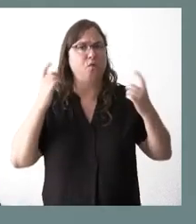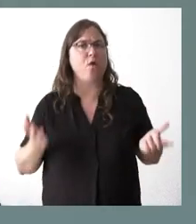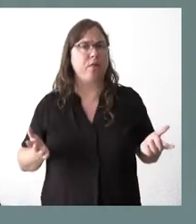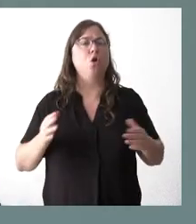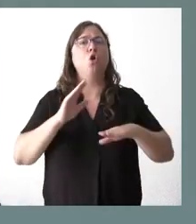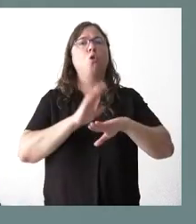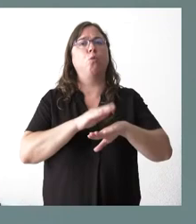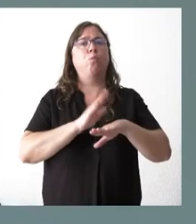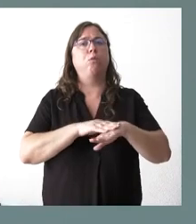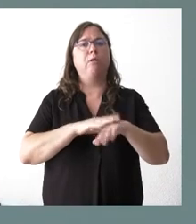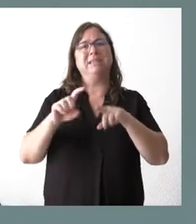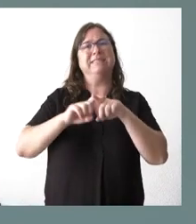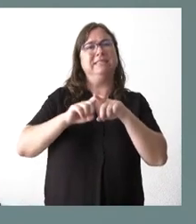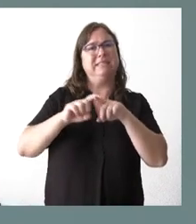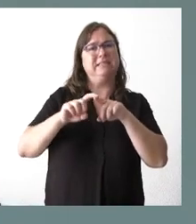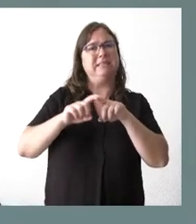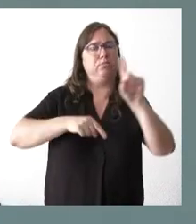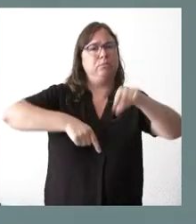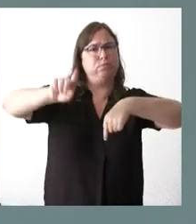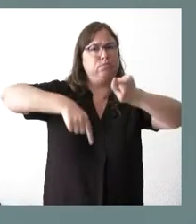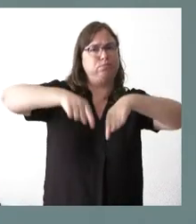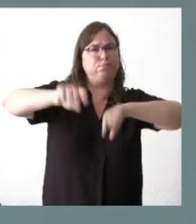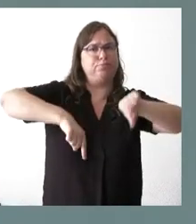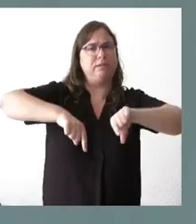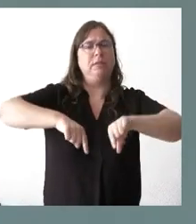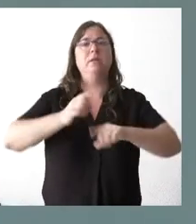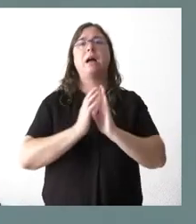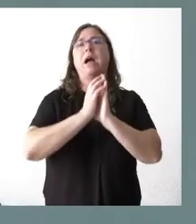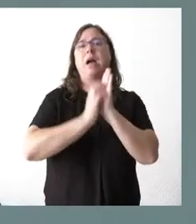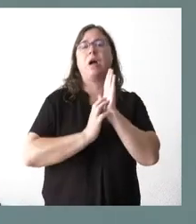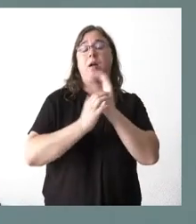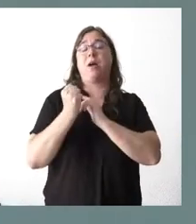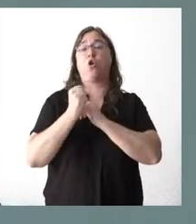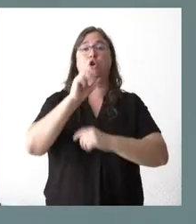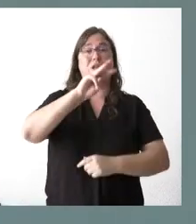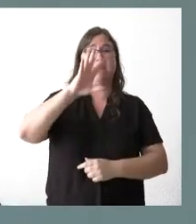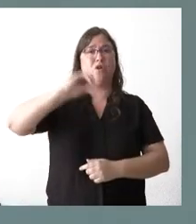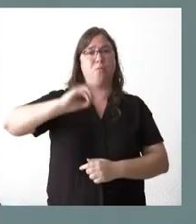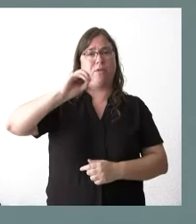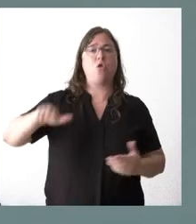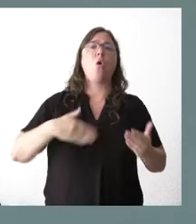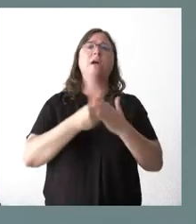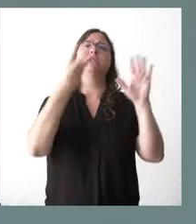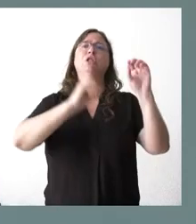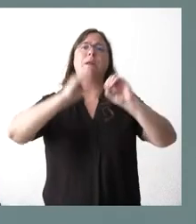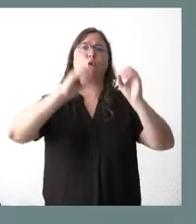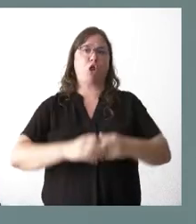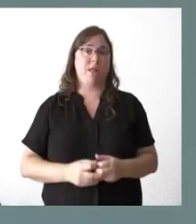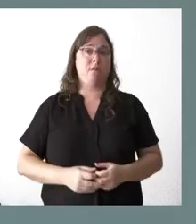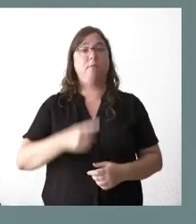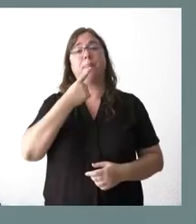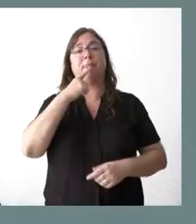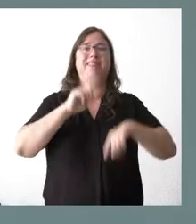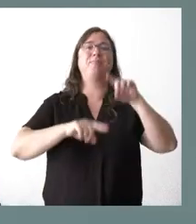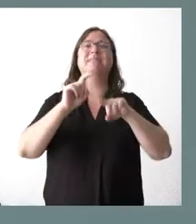de este tipo de transportes los ahorros van entre un 35% y un 80%, según el tipo de